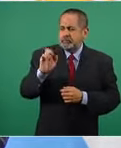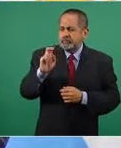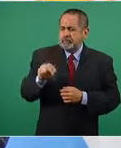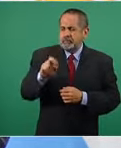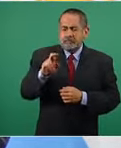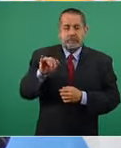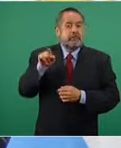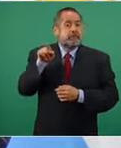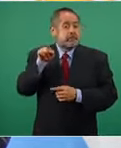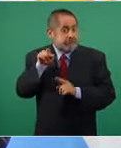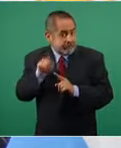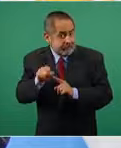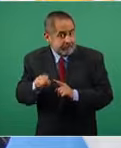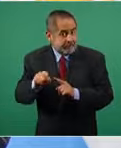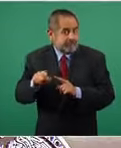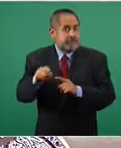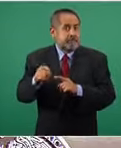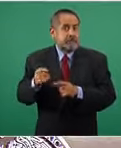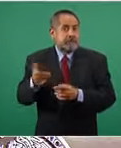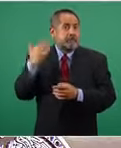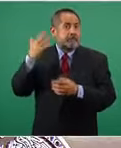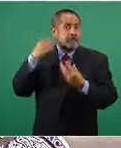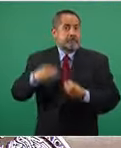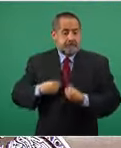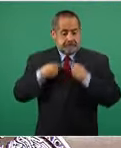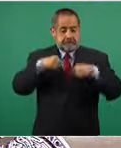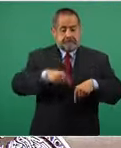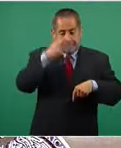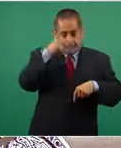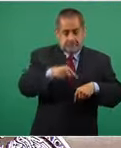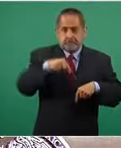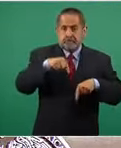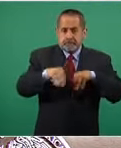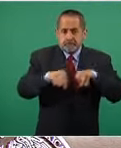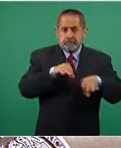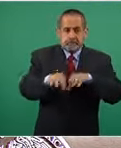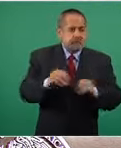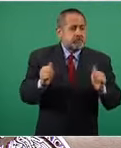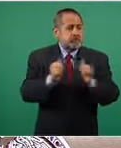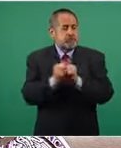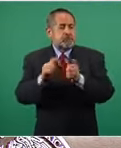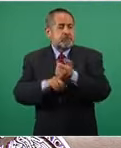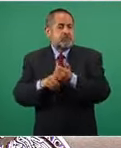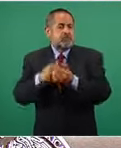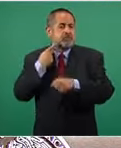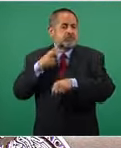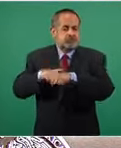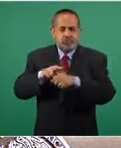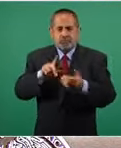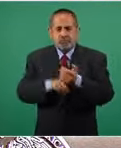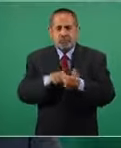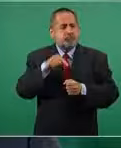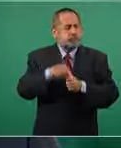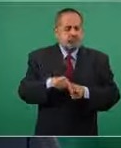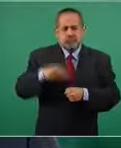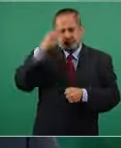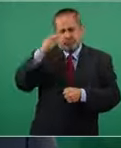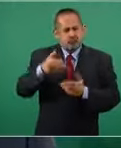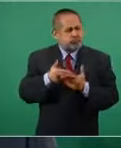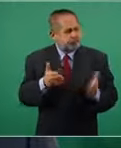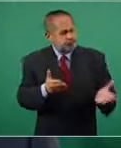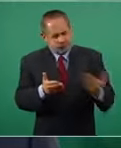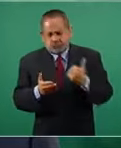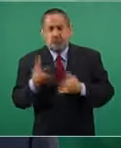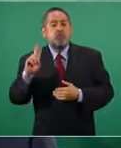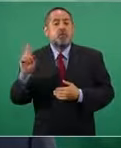que vivió aquí todos los años de la dictadura, y aquí trabajador en la Procuraduría, y aquí le abrieron las puertas de la UNAM,